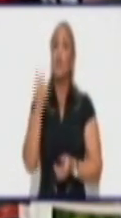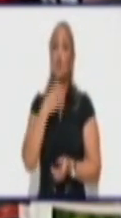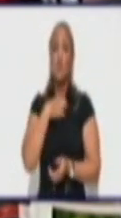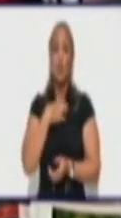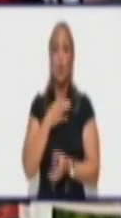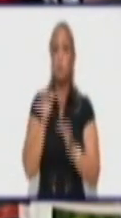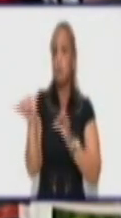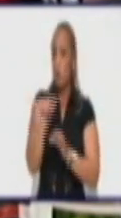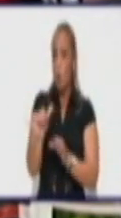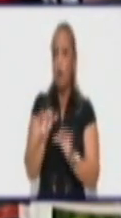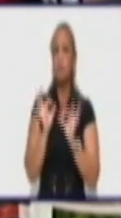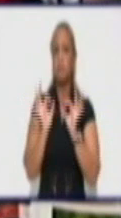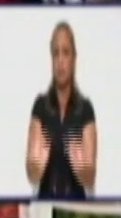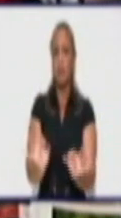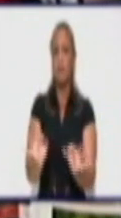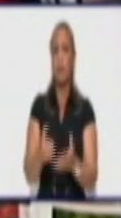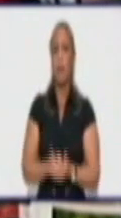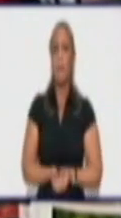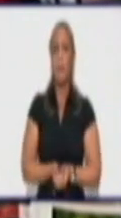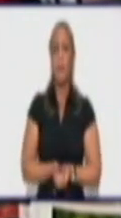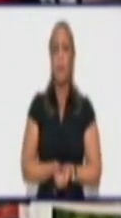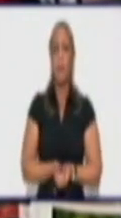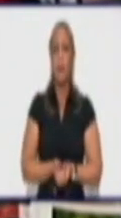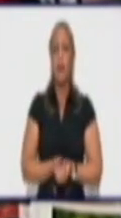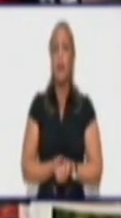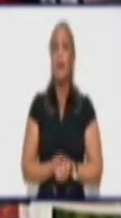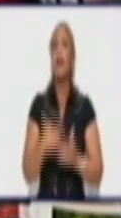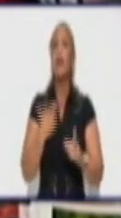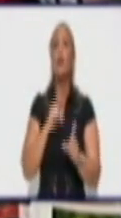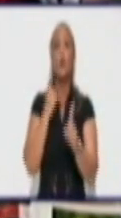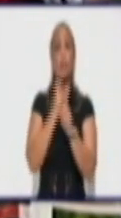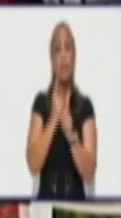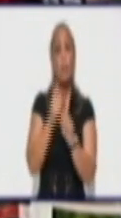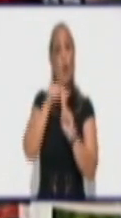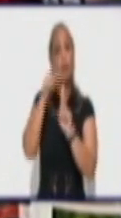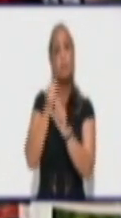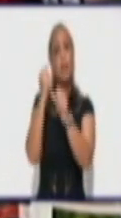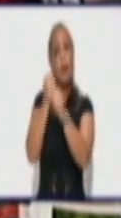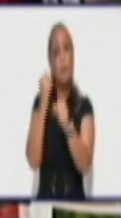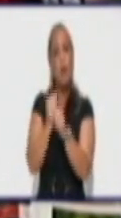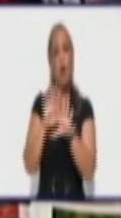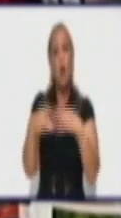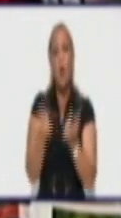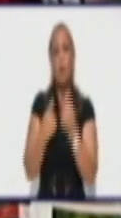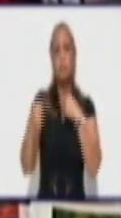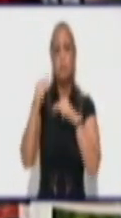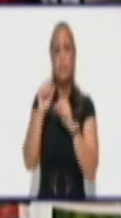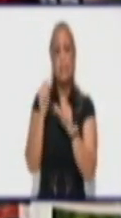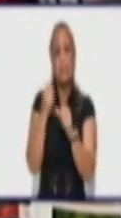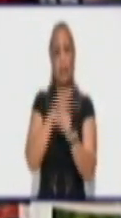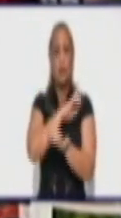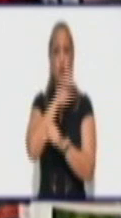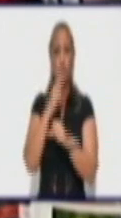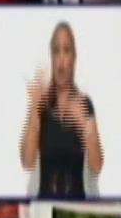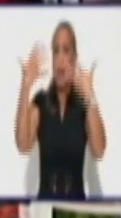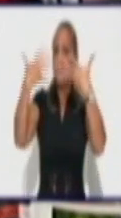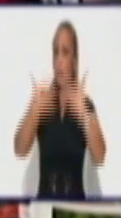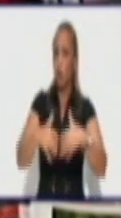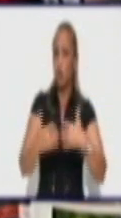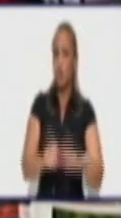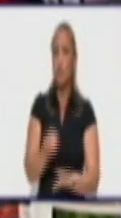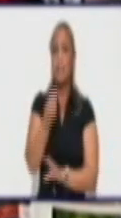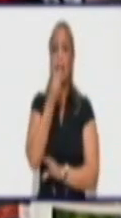también que nos encontramos en tareas estratégicas de la revolución. Principalmente nos encontramos en la producción de